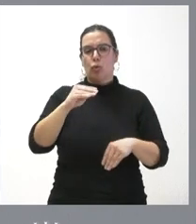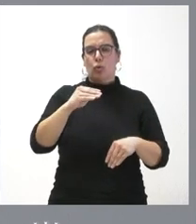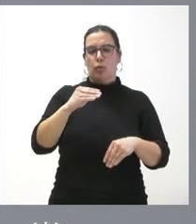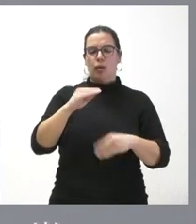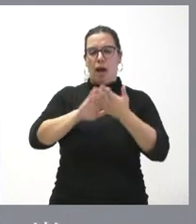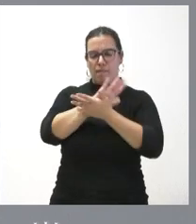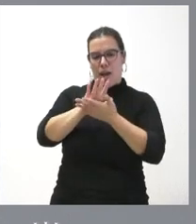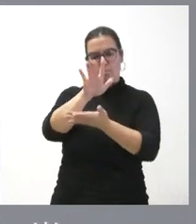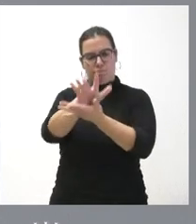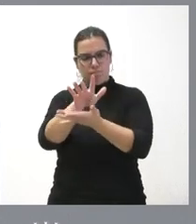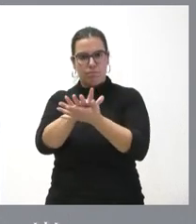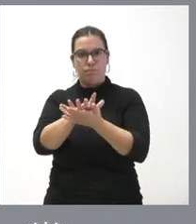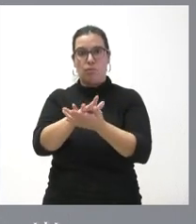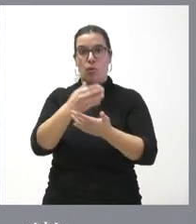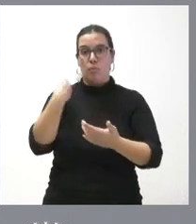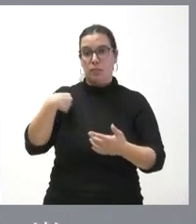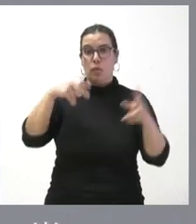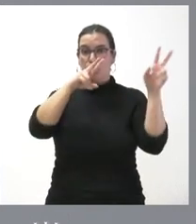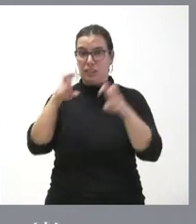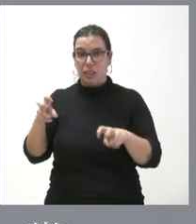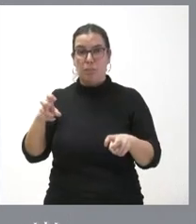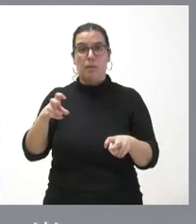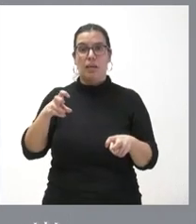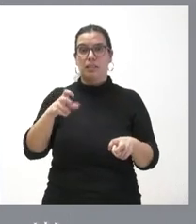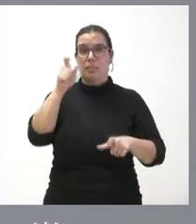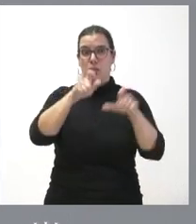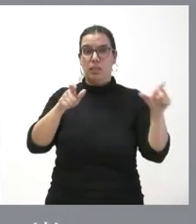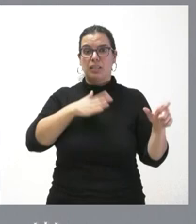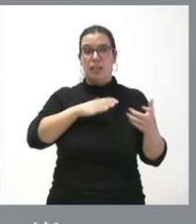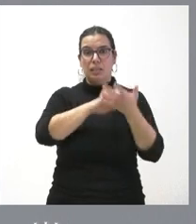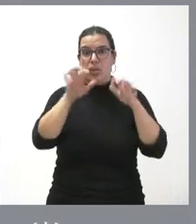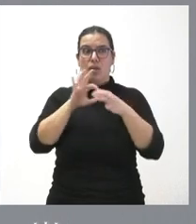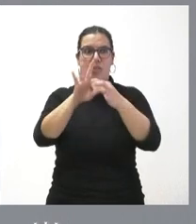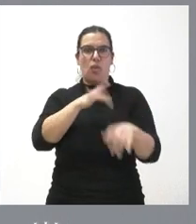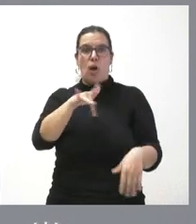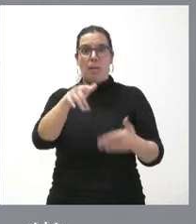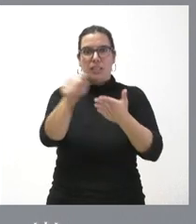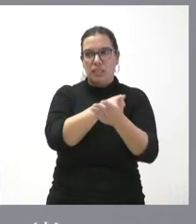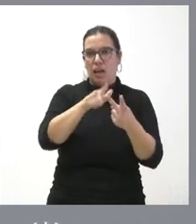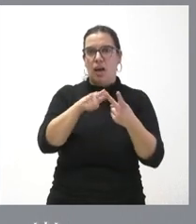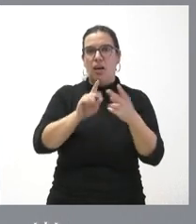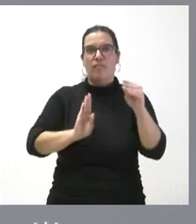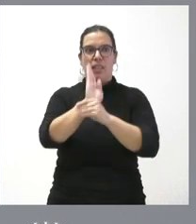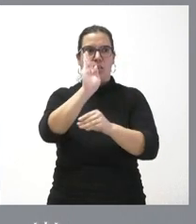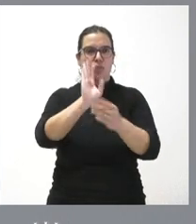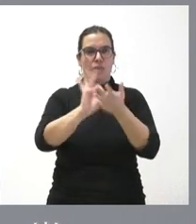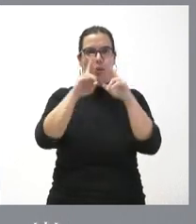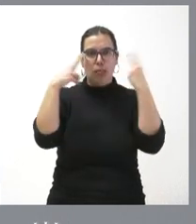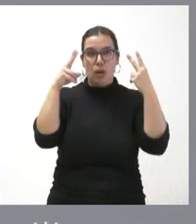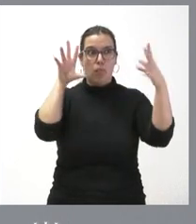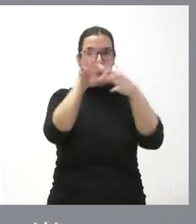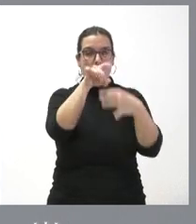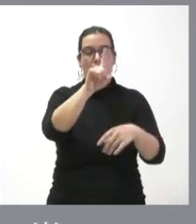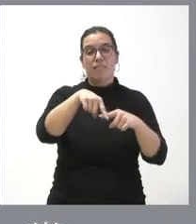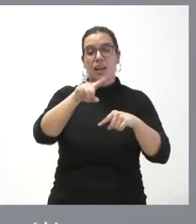cuestiones como las que hoy inquietan a muchas personas de Castilla y León que tienen que ver con la amnistía que tienen que ver con la financiación de los servicios públicos pues se